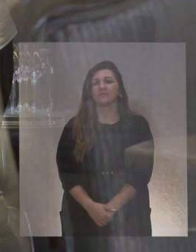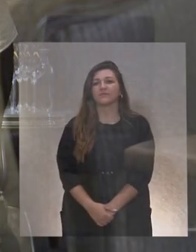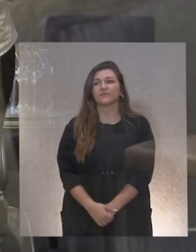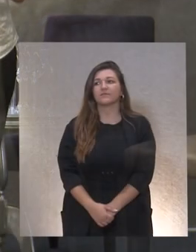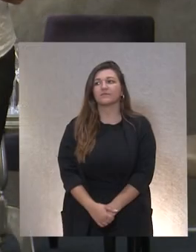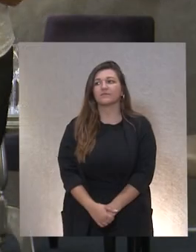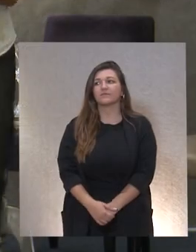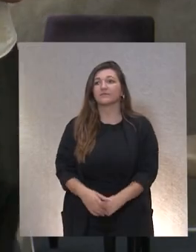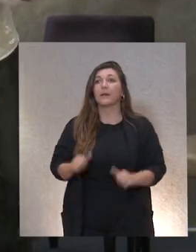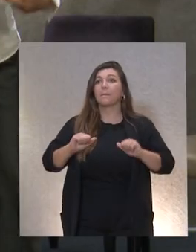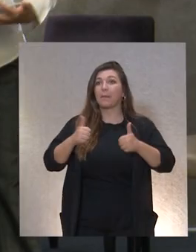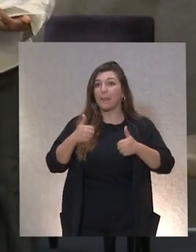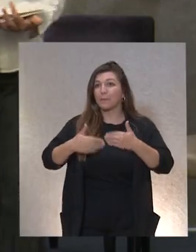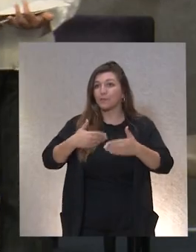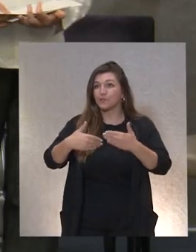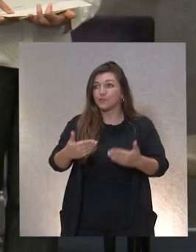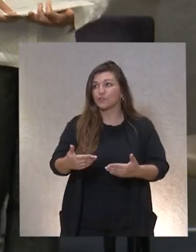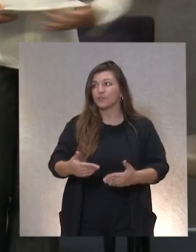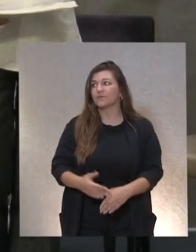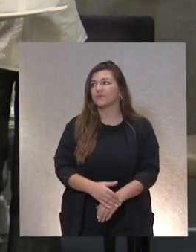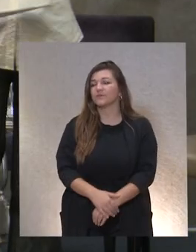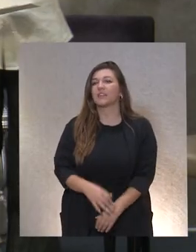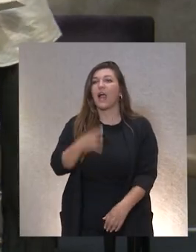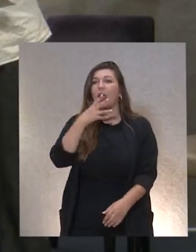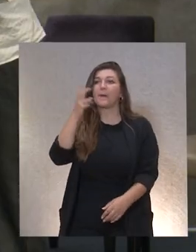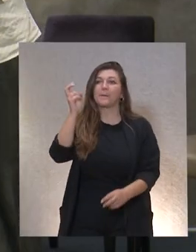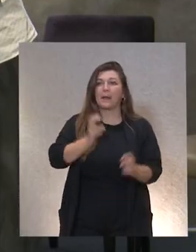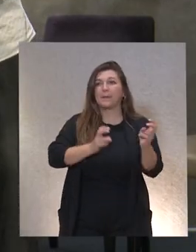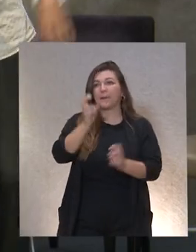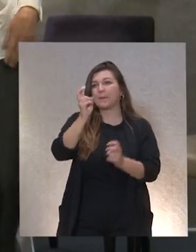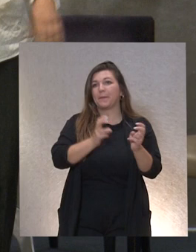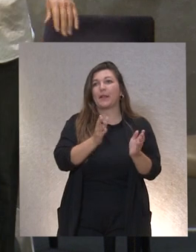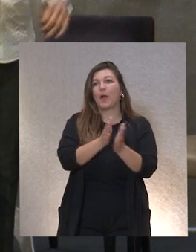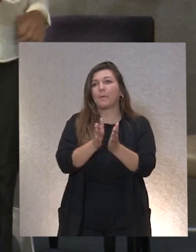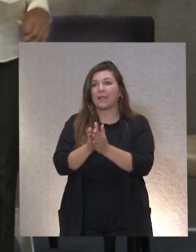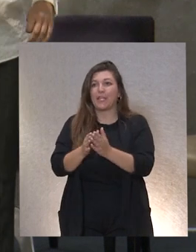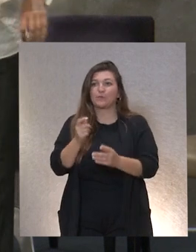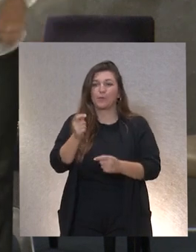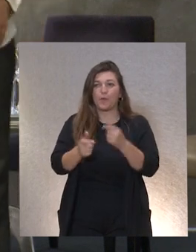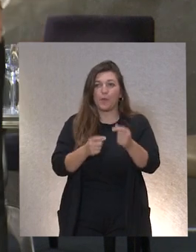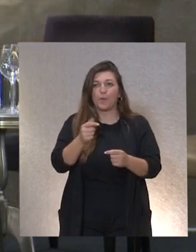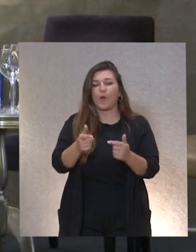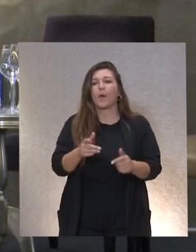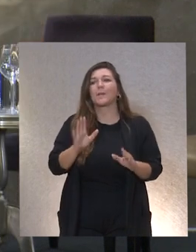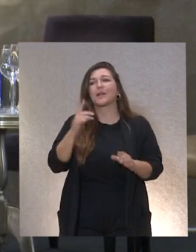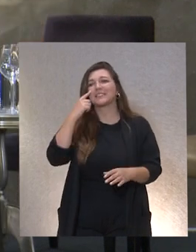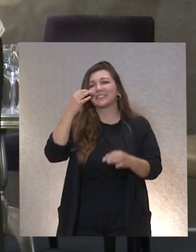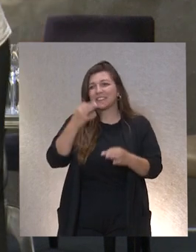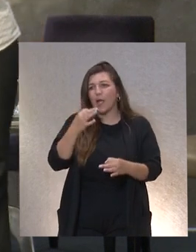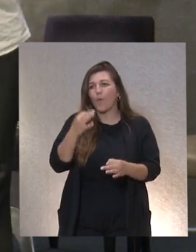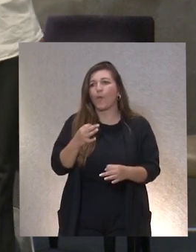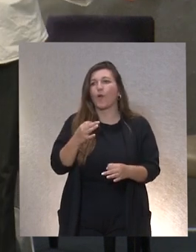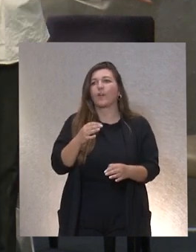¿Nos ponemos en marcha entonces? ¿Os parece bien? Van a ir incorporándose los compañeros poquito a poco, pero seguro que lo hacen con